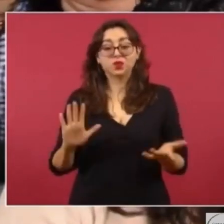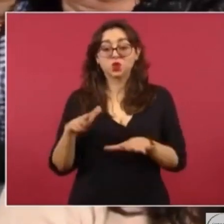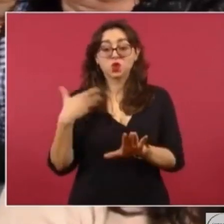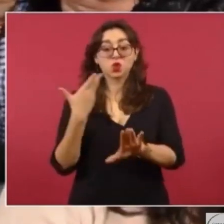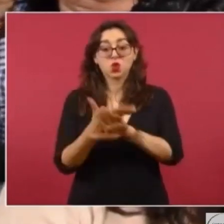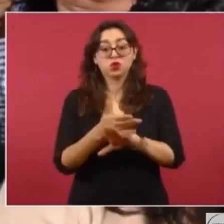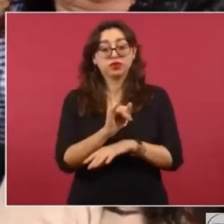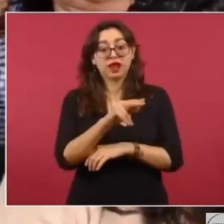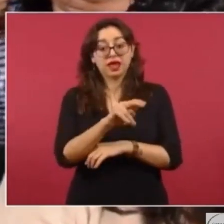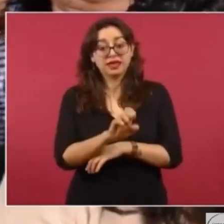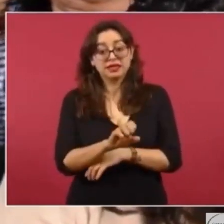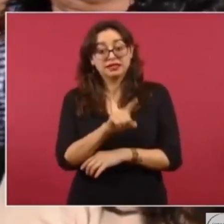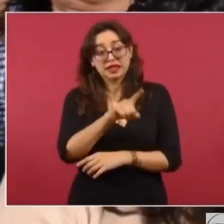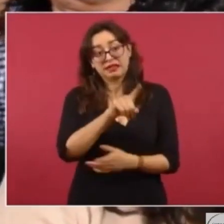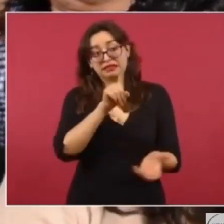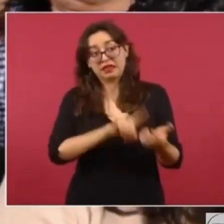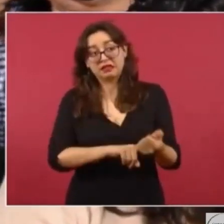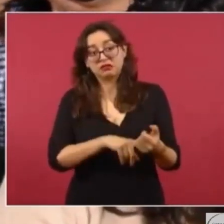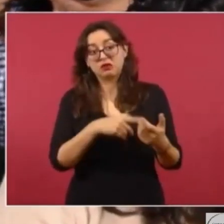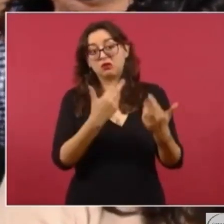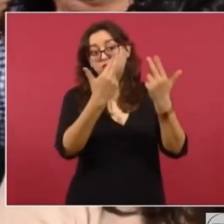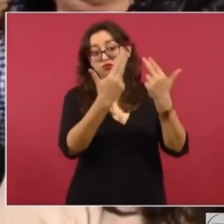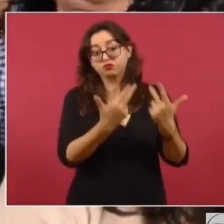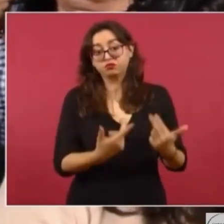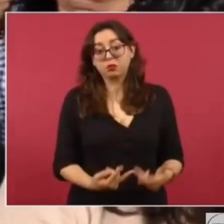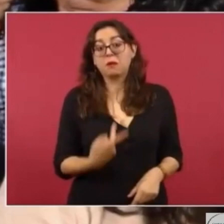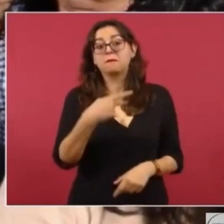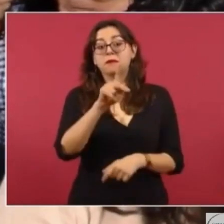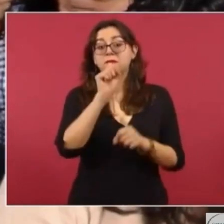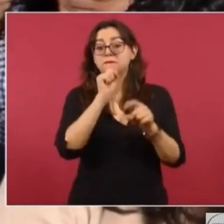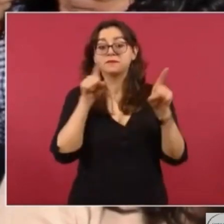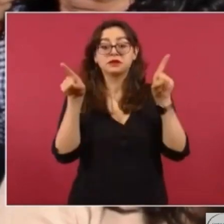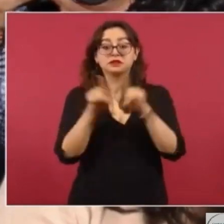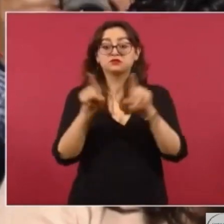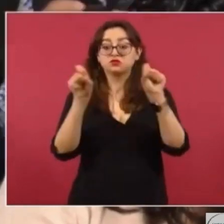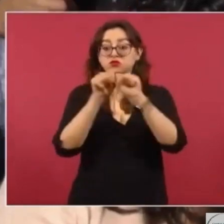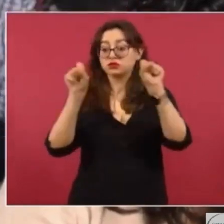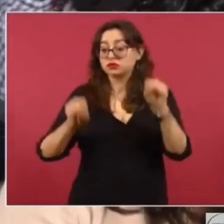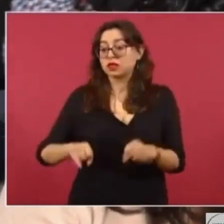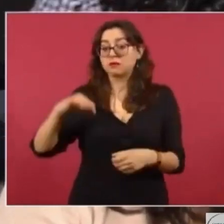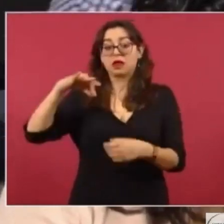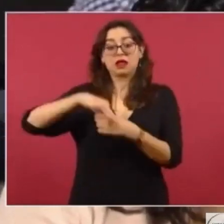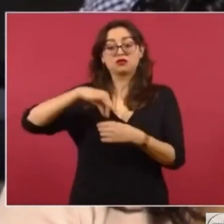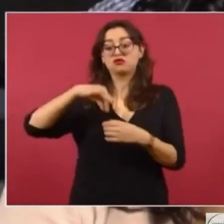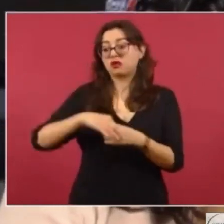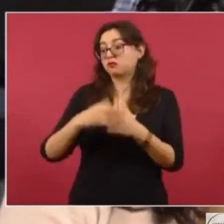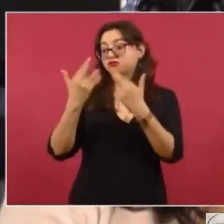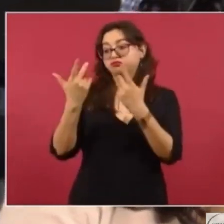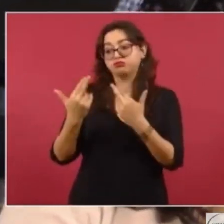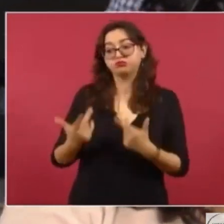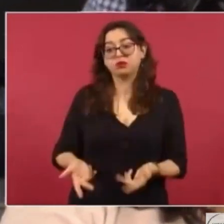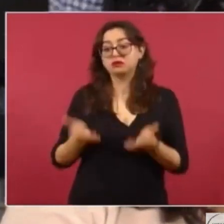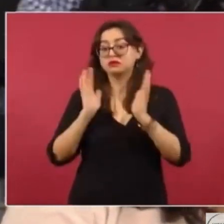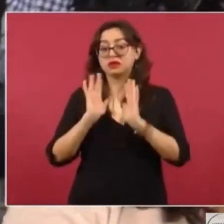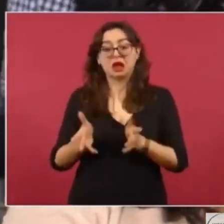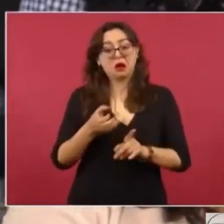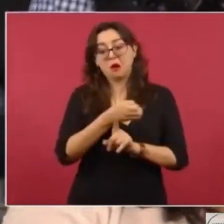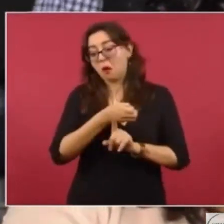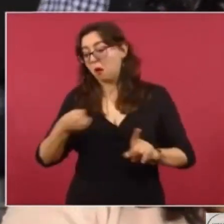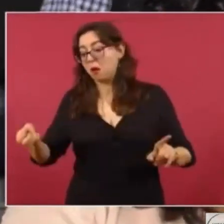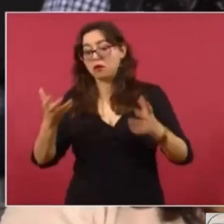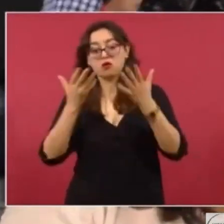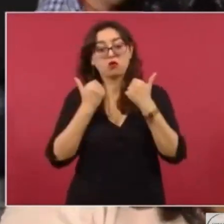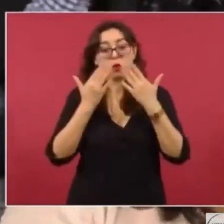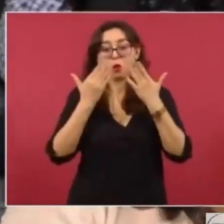estructura del INE, sino al sistema electoral en sí, que le inyecta desorden y consideran que